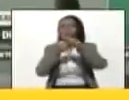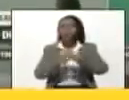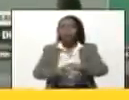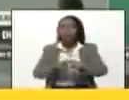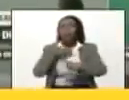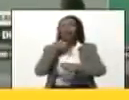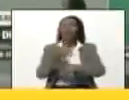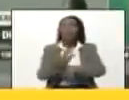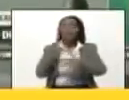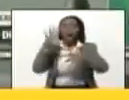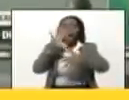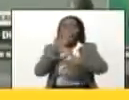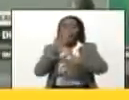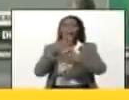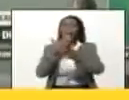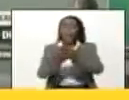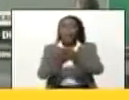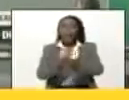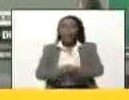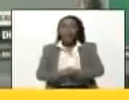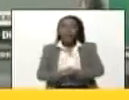que desde América lo piden.